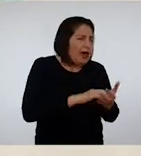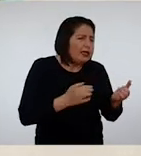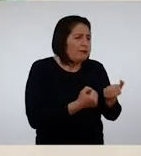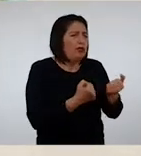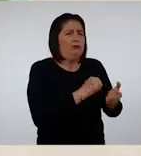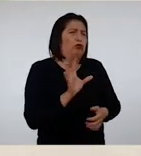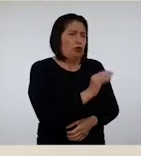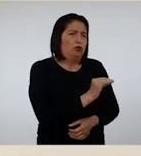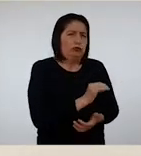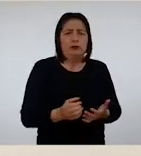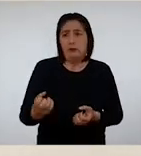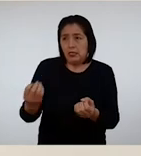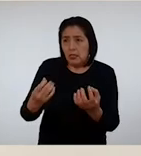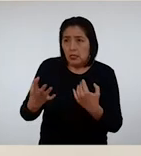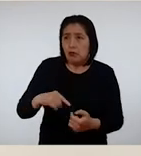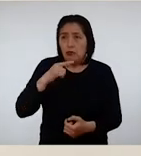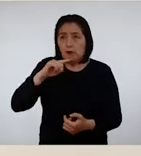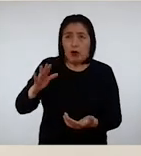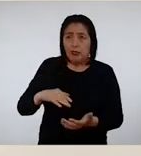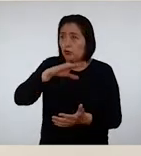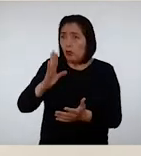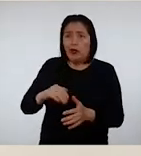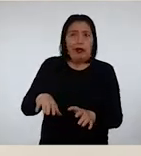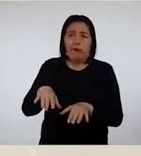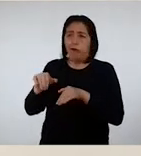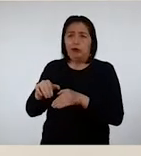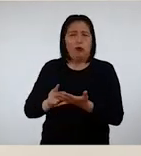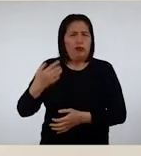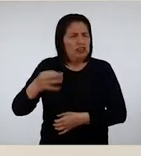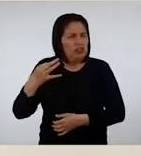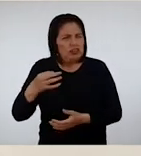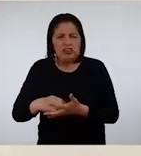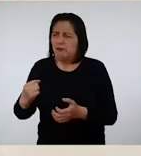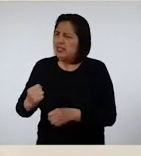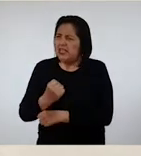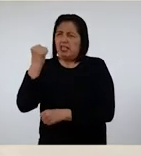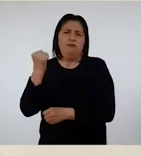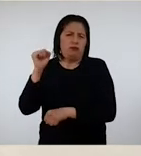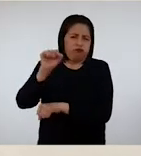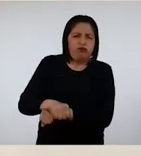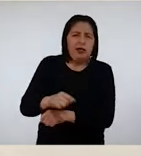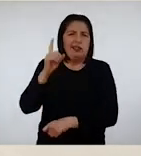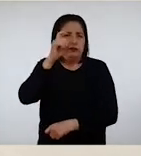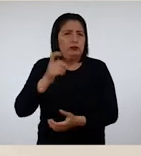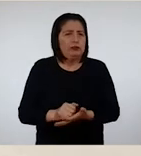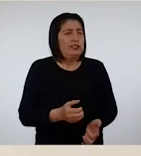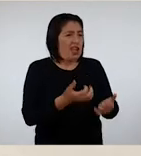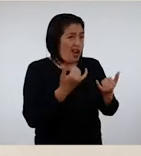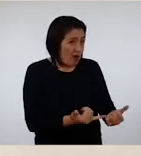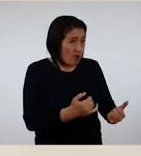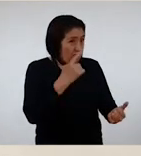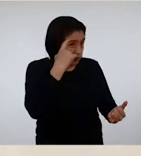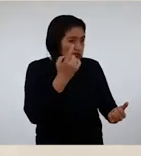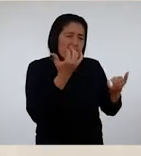solitarios Me contaron que nunca nos rendimos Y que siempre hemos vencido las dificultades Estoy segura que